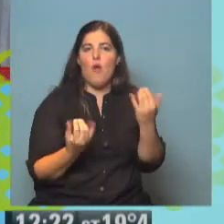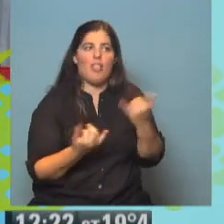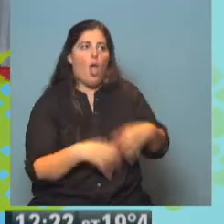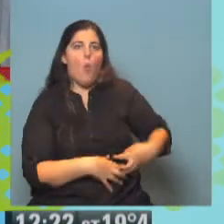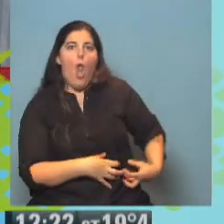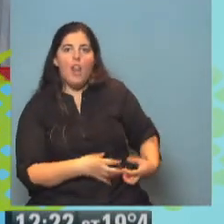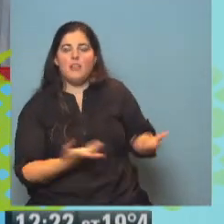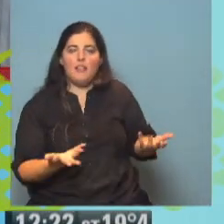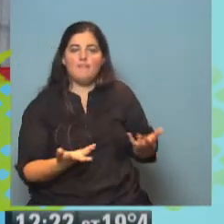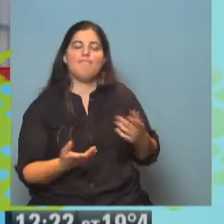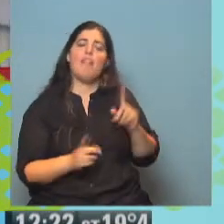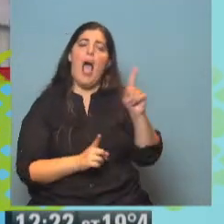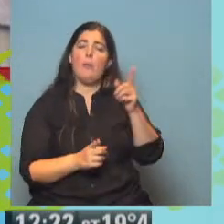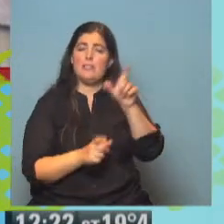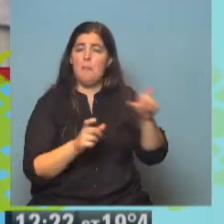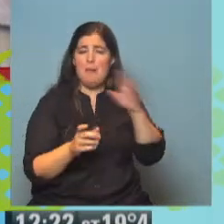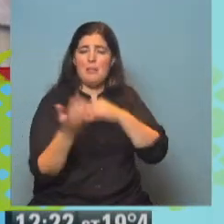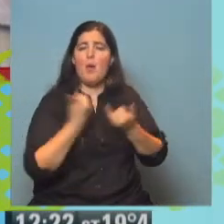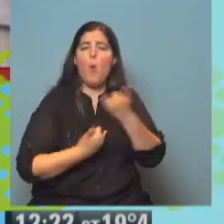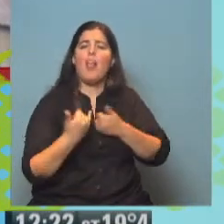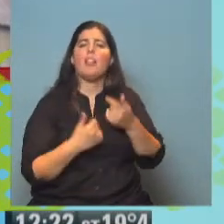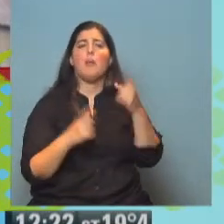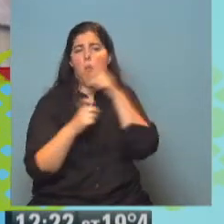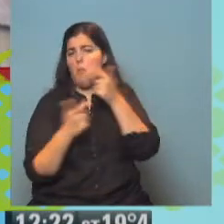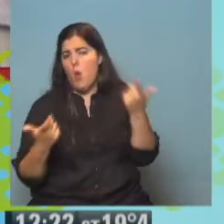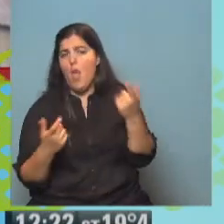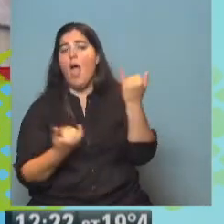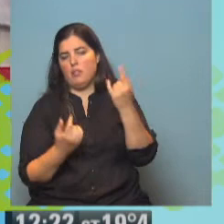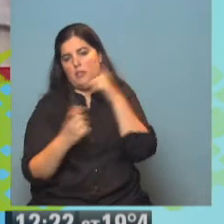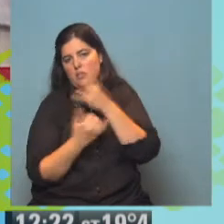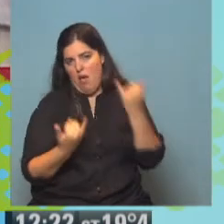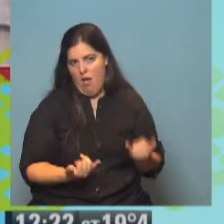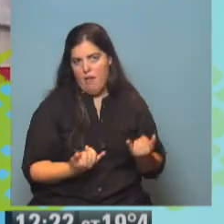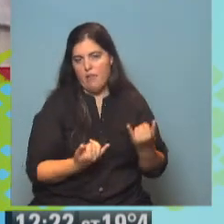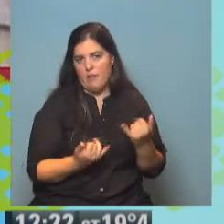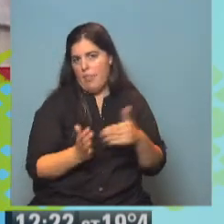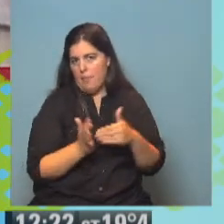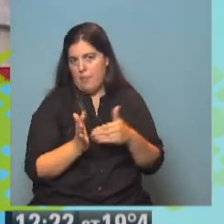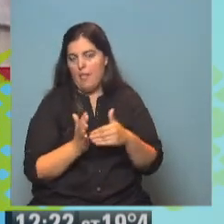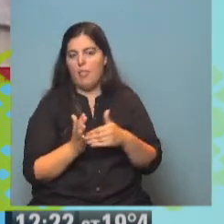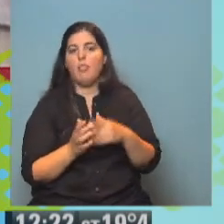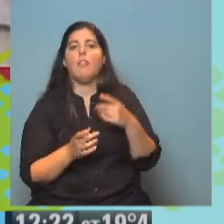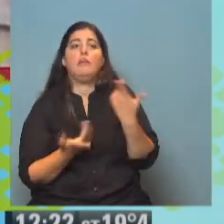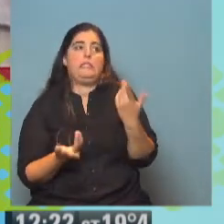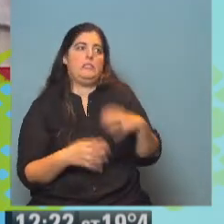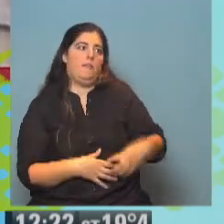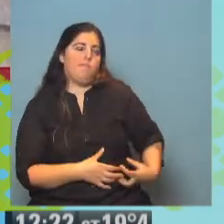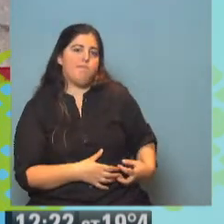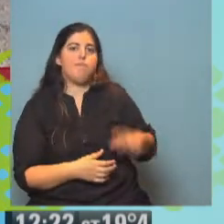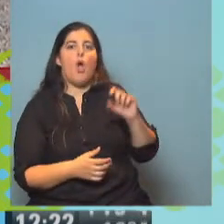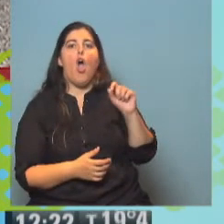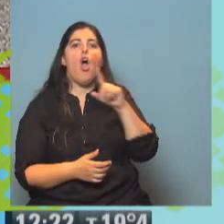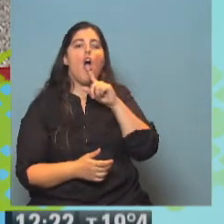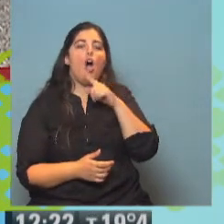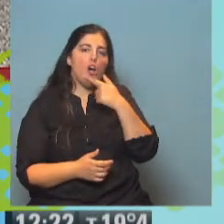a veces te dicen, ellos te cuentan, mirá, no tengo ningún problema. Y a veces sí lo han tenido. Porque cuando te dicen, mirá, bueno, también tenés una bolsa, tenés una ostomía,